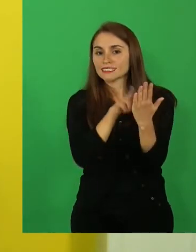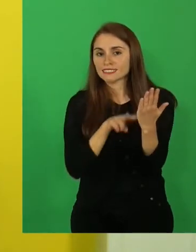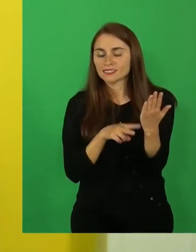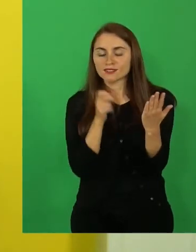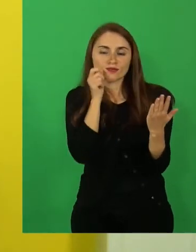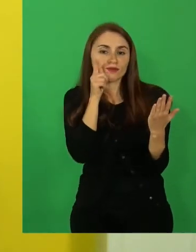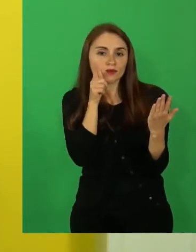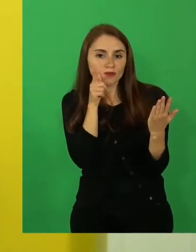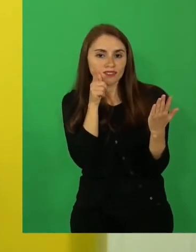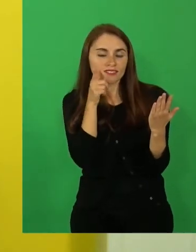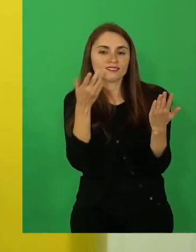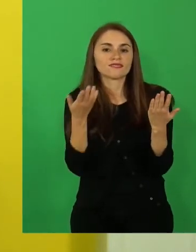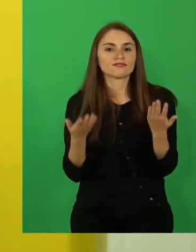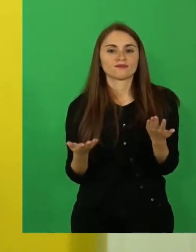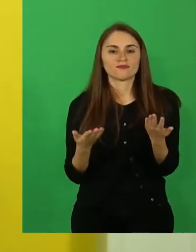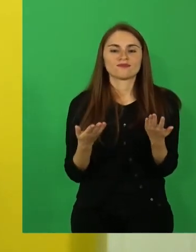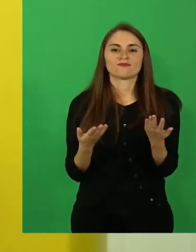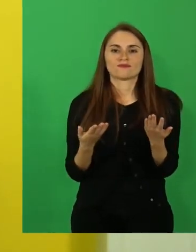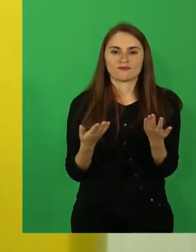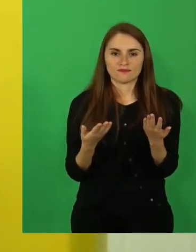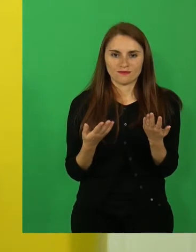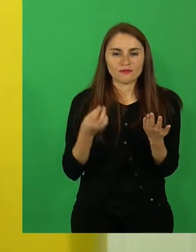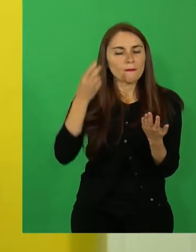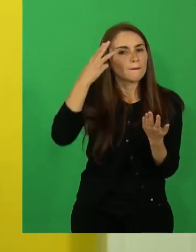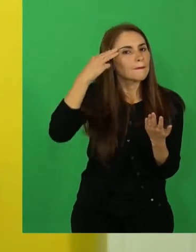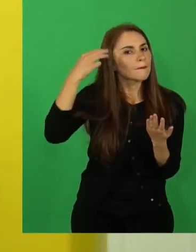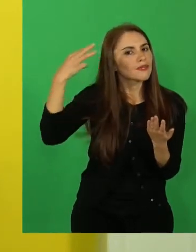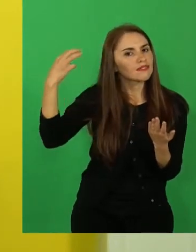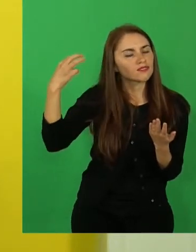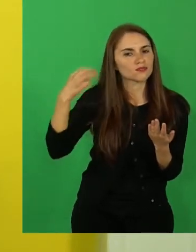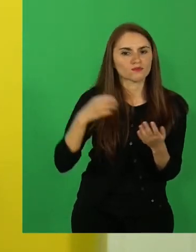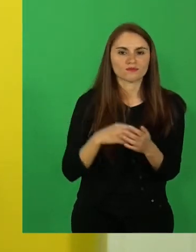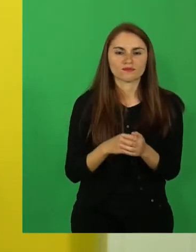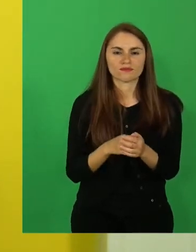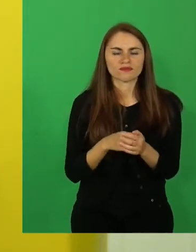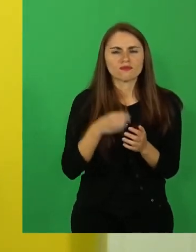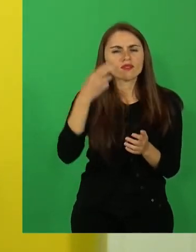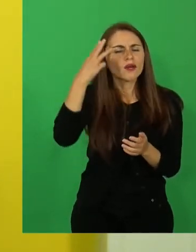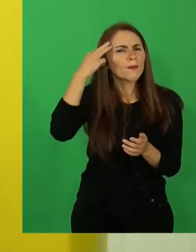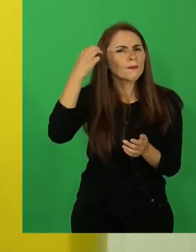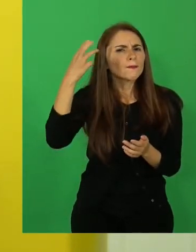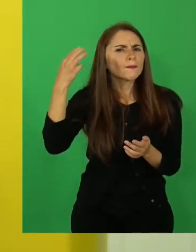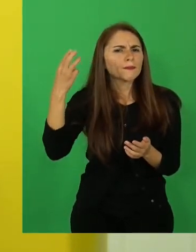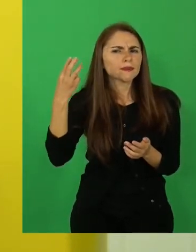el mito, los mitos.